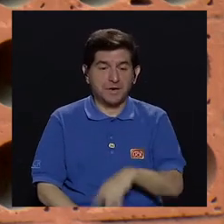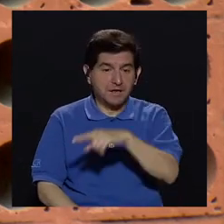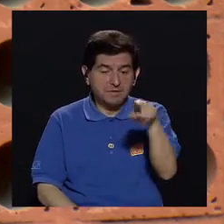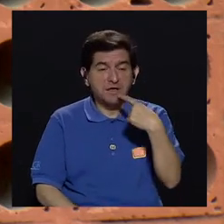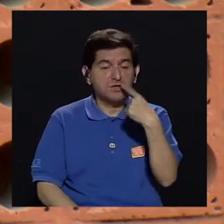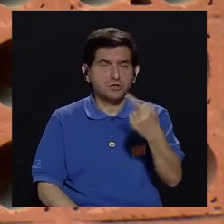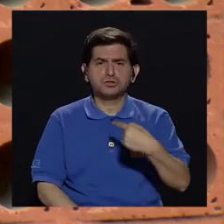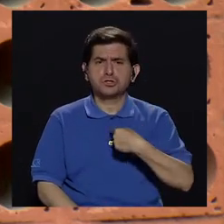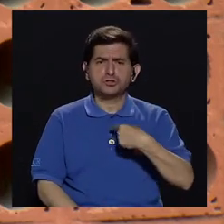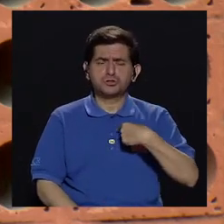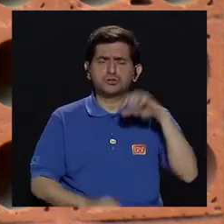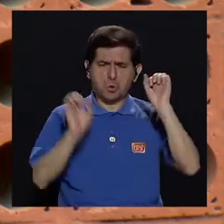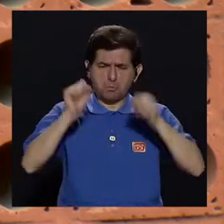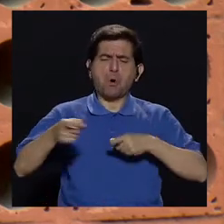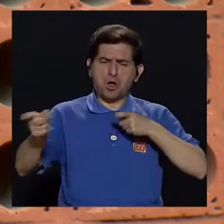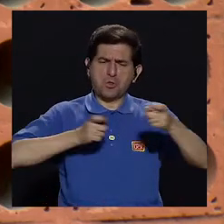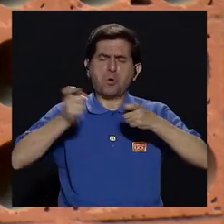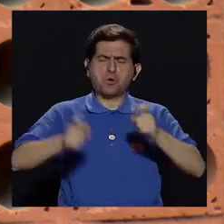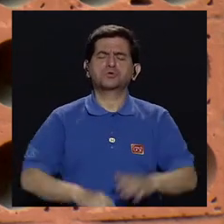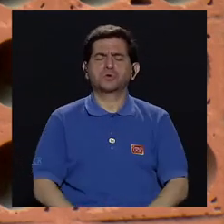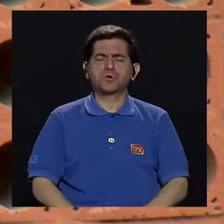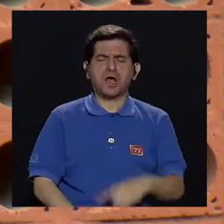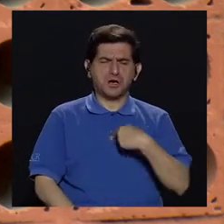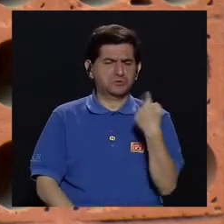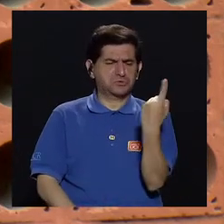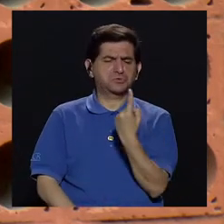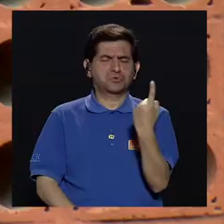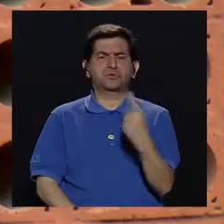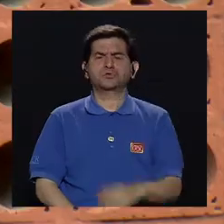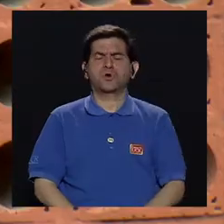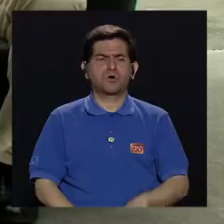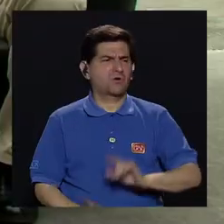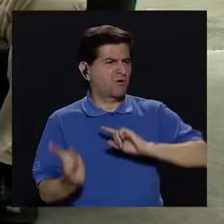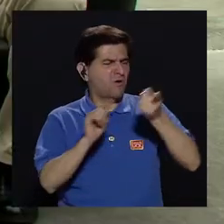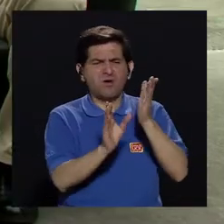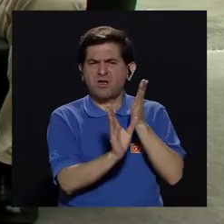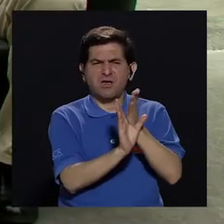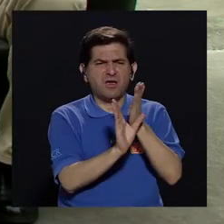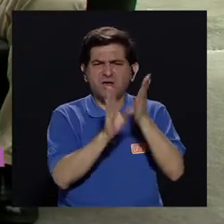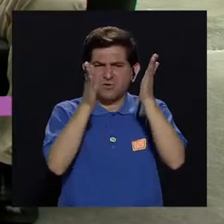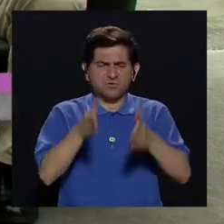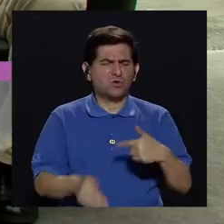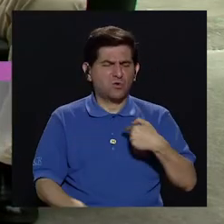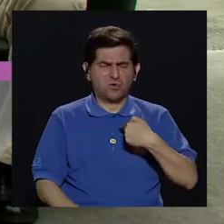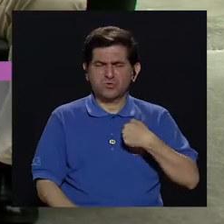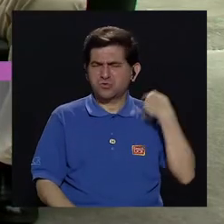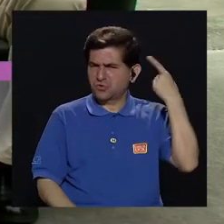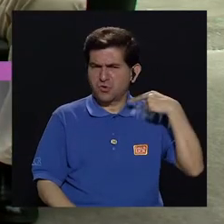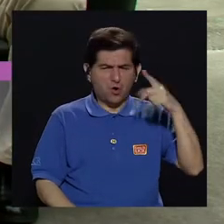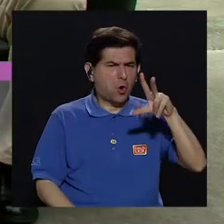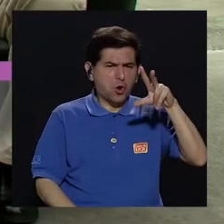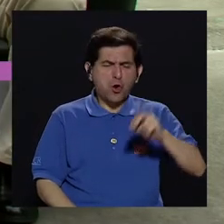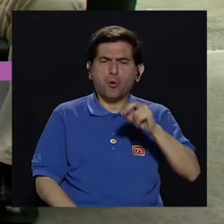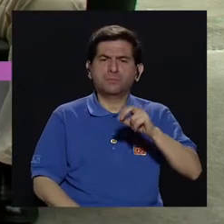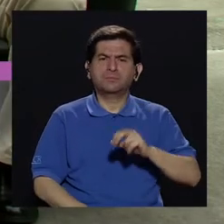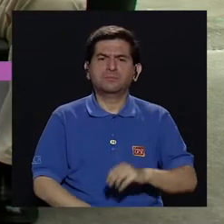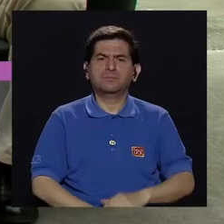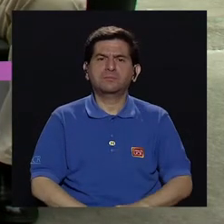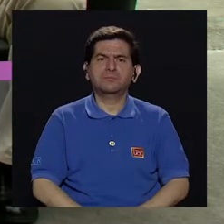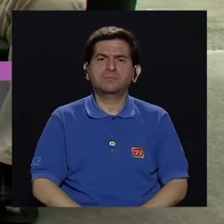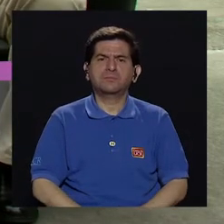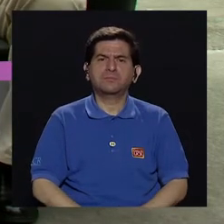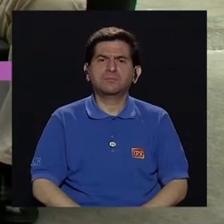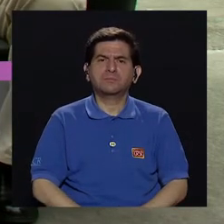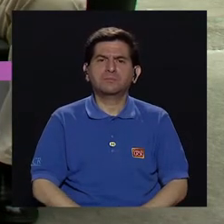incluso porque muchos de ellos dicen, no, yo lo voy a controlar esto, yo lo puedo hacer, yo no voy a donde un psicólogo, yo no estoy loco, entonces,